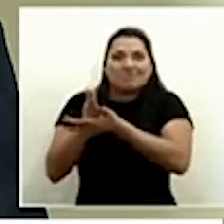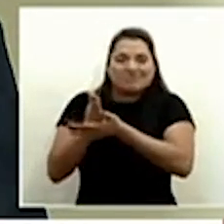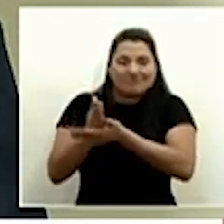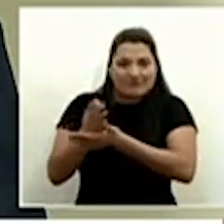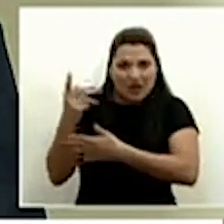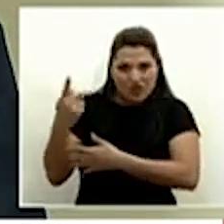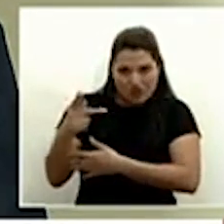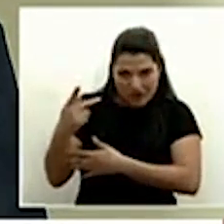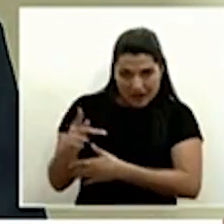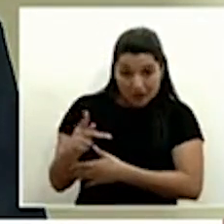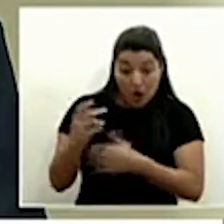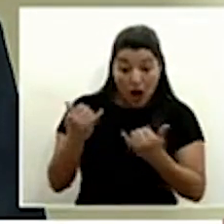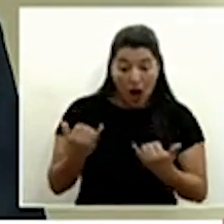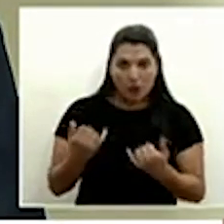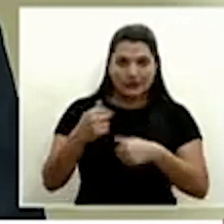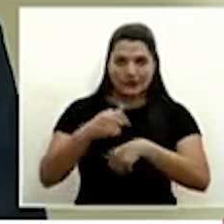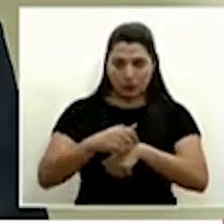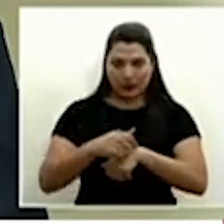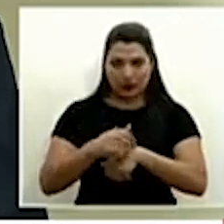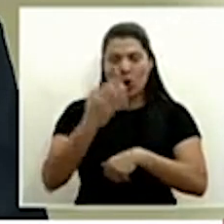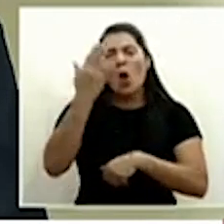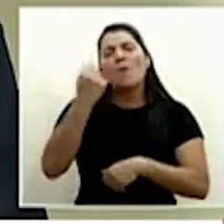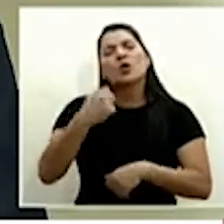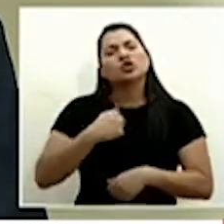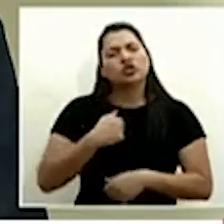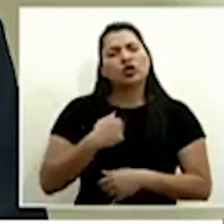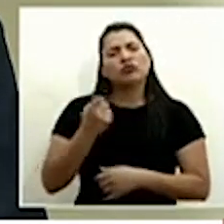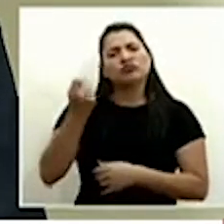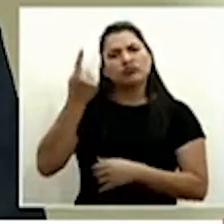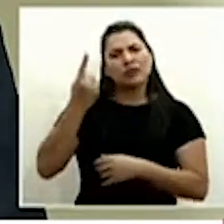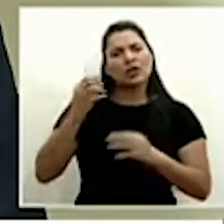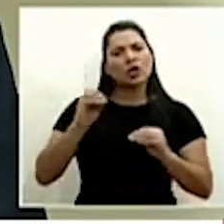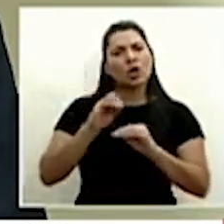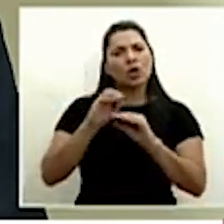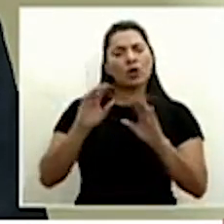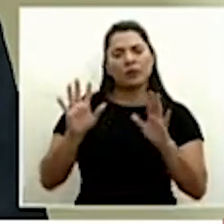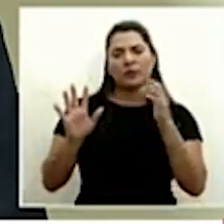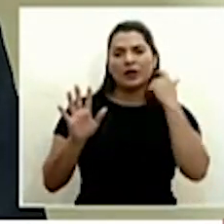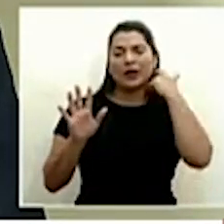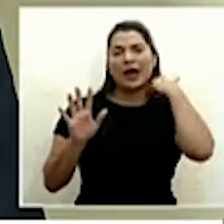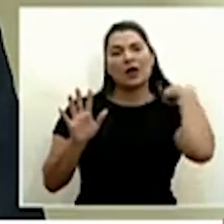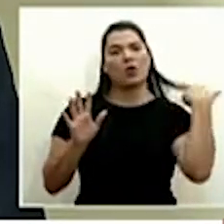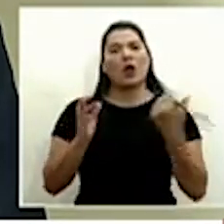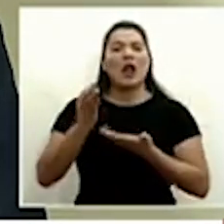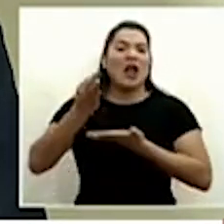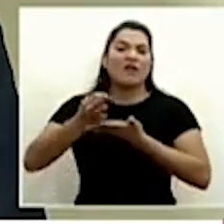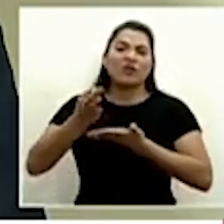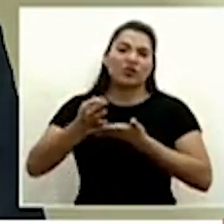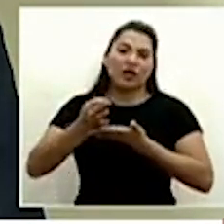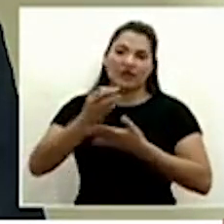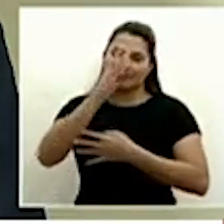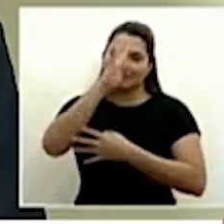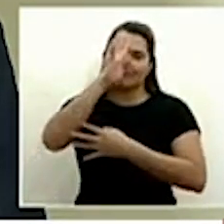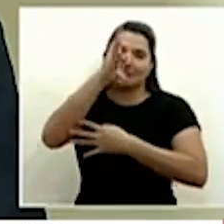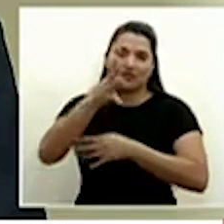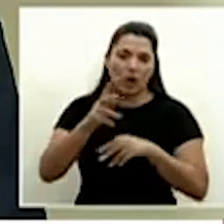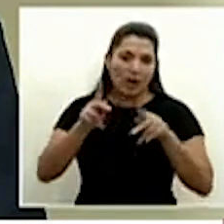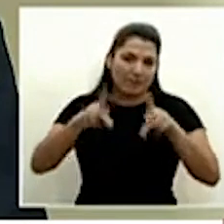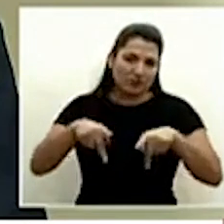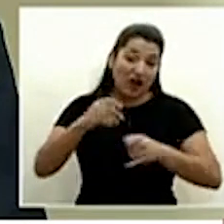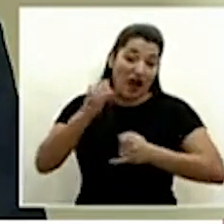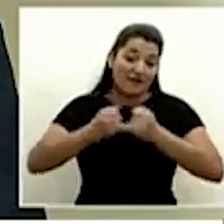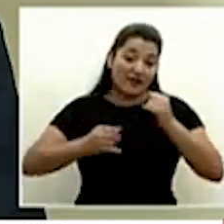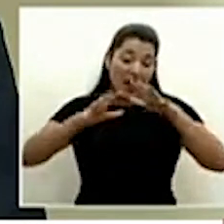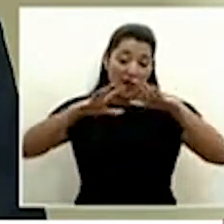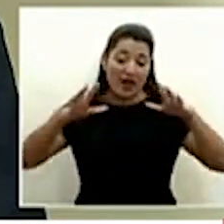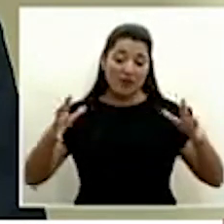protección en estas circunstancias porque tengo claro que las fronteras son un invento de los humanos y que al final el planeta es de todos